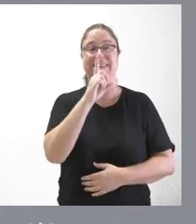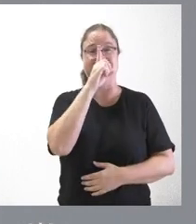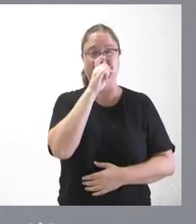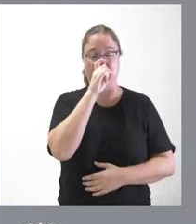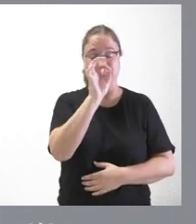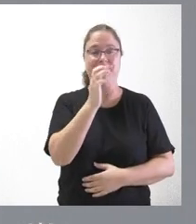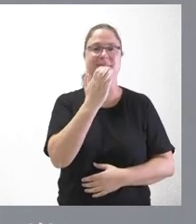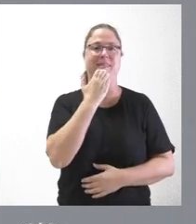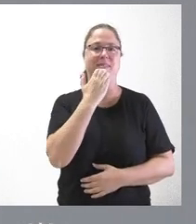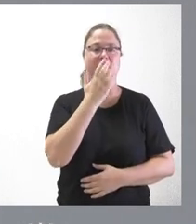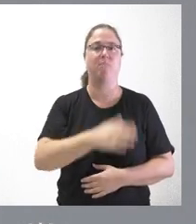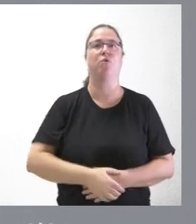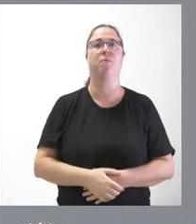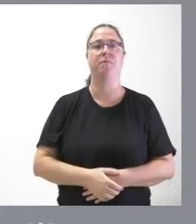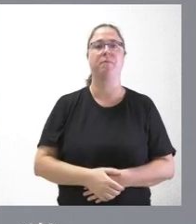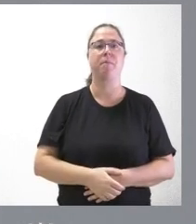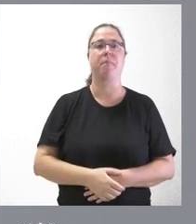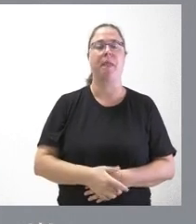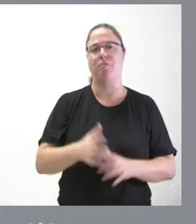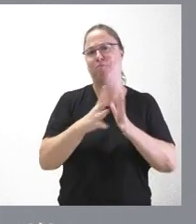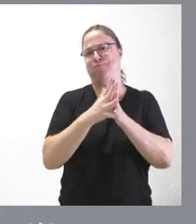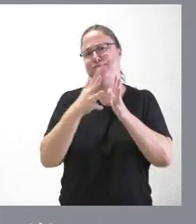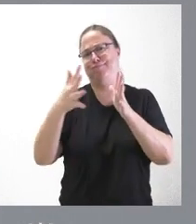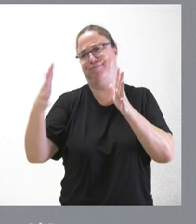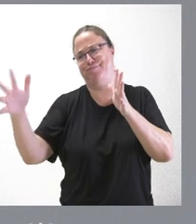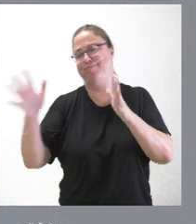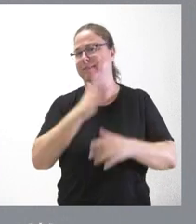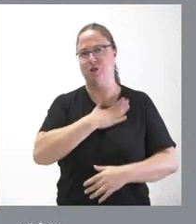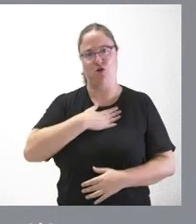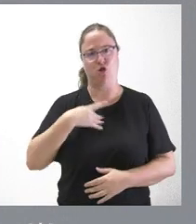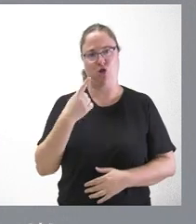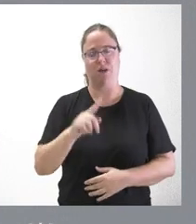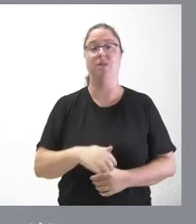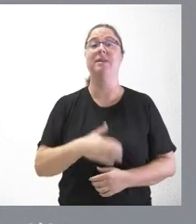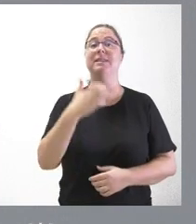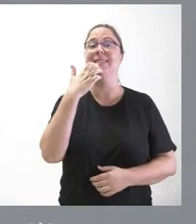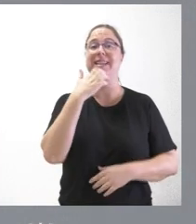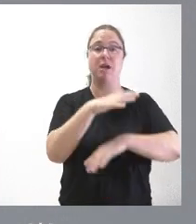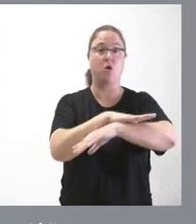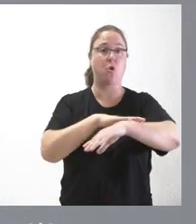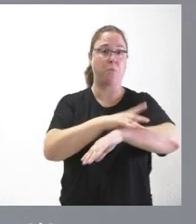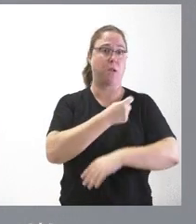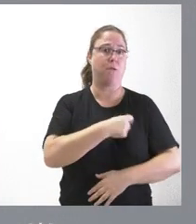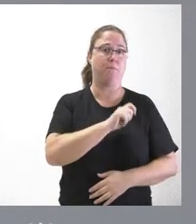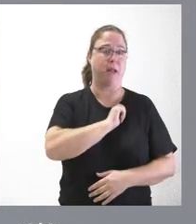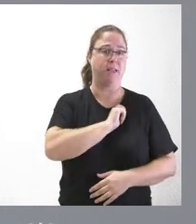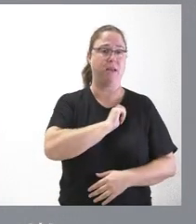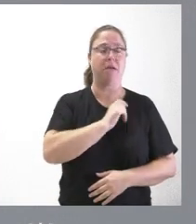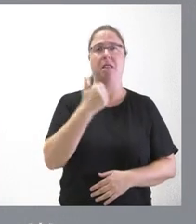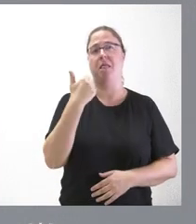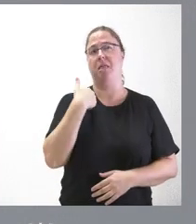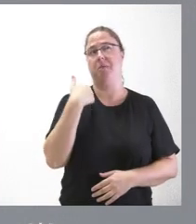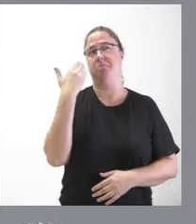y pongo un ejemplo, porque también se trata de extendernos una conferencia sobre este asunto, que el Gobierno de España hace ahora poco más de un año